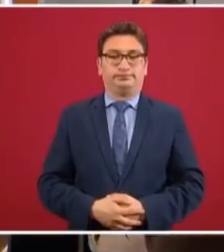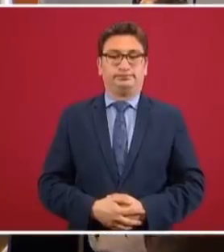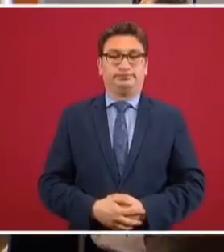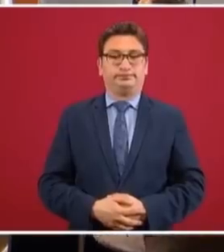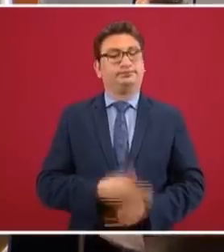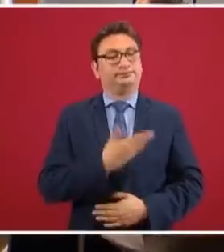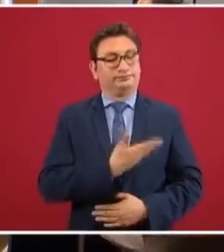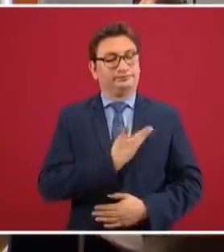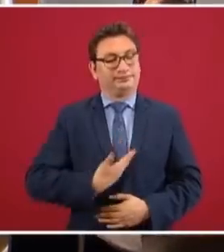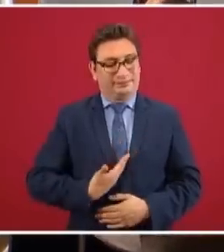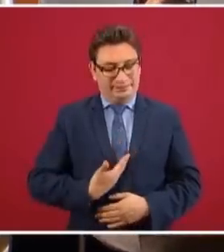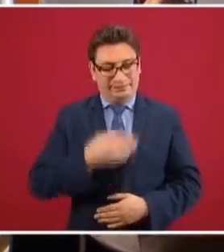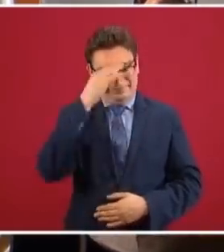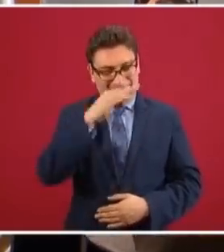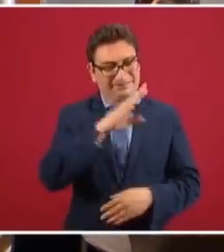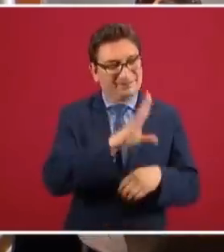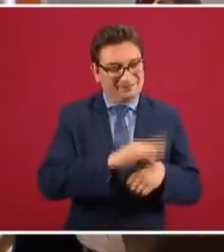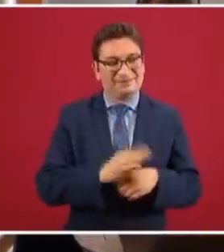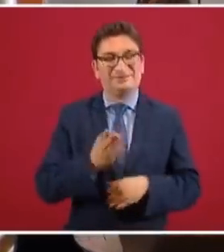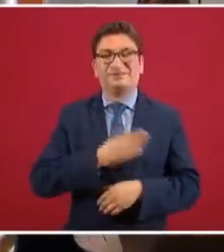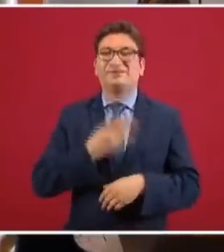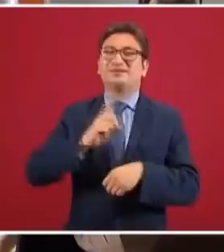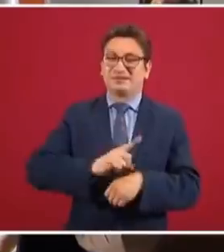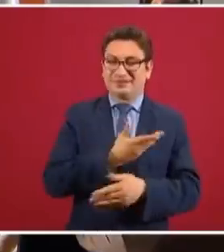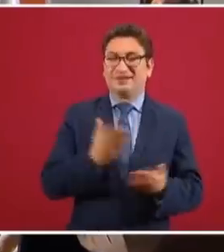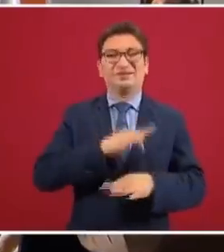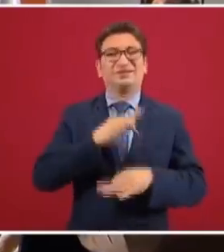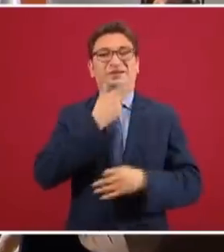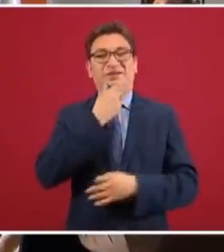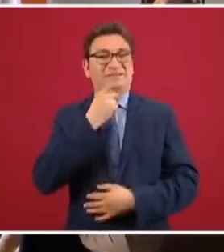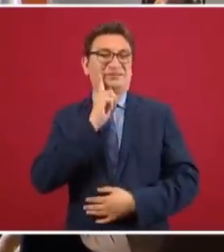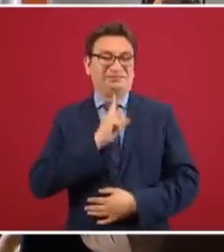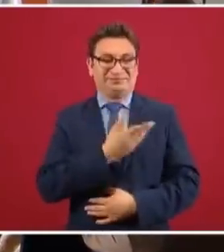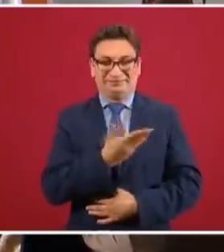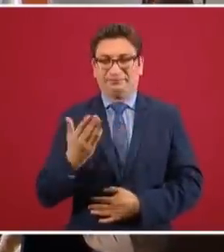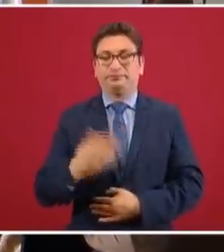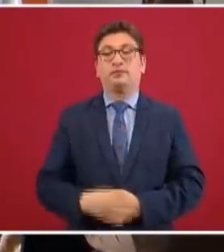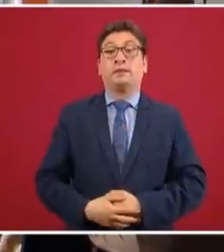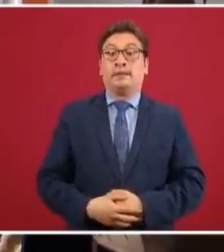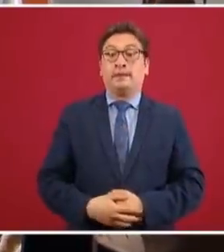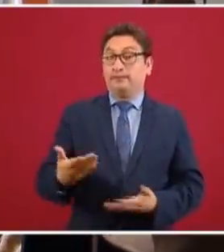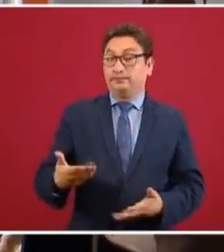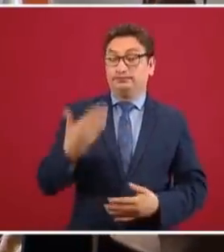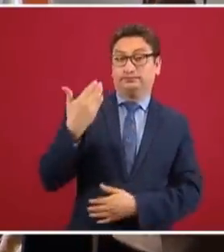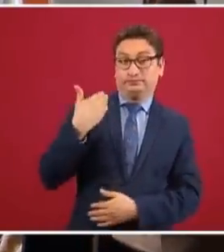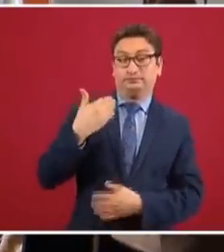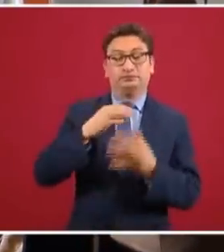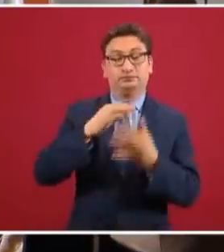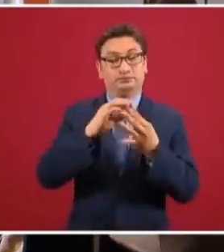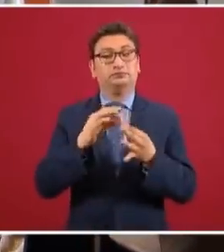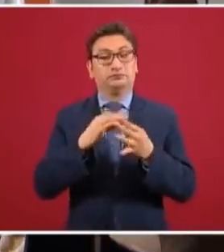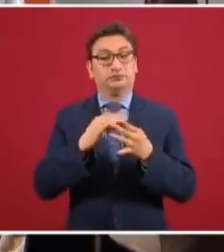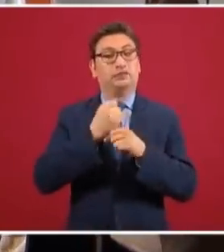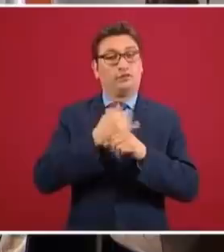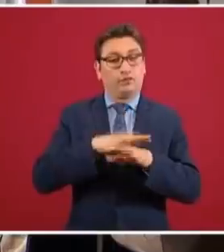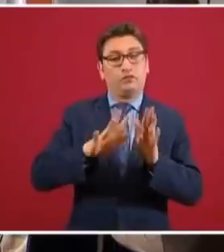Con su permiso, señor presidente. Señor muy buenos días a todas y a todos. Como lo hemos estado informando